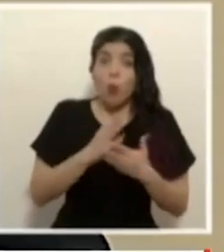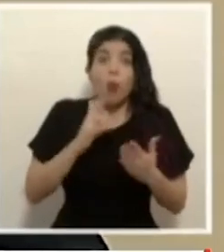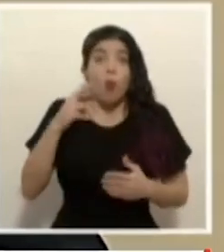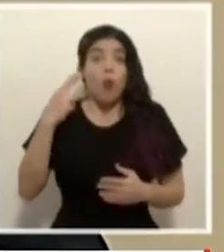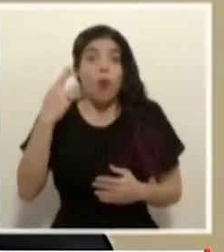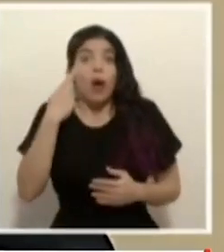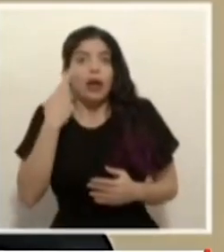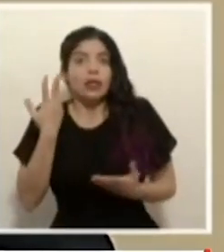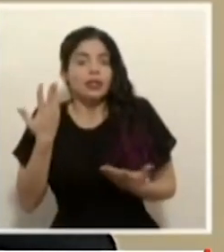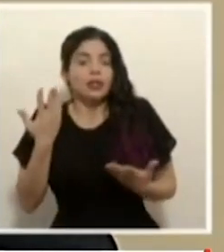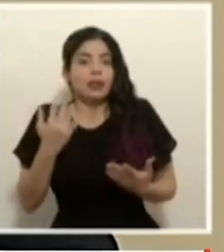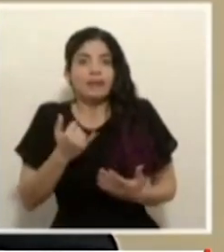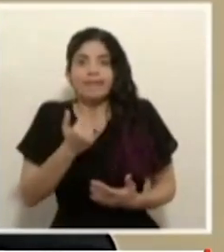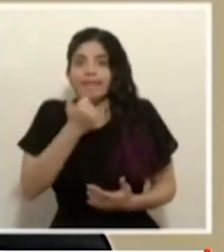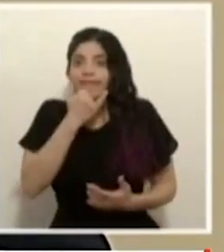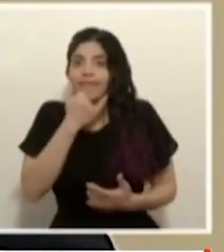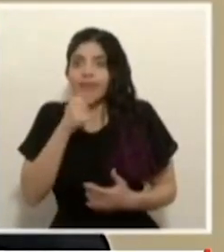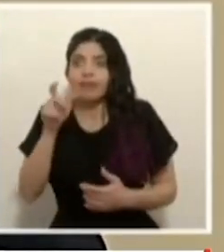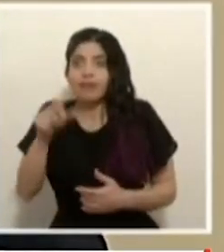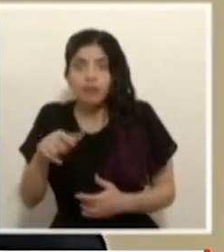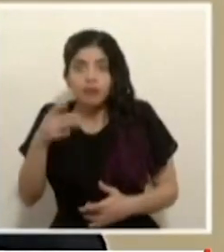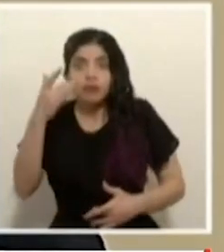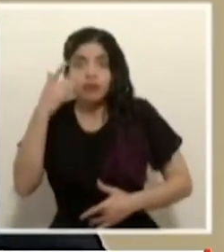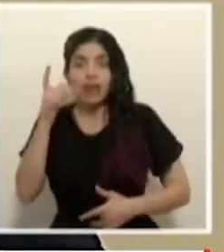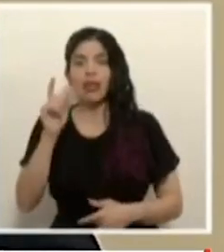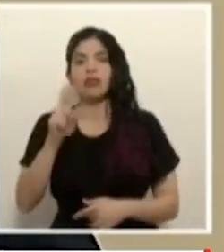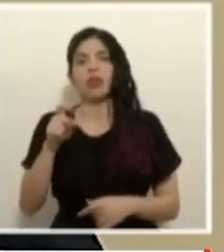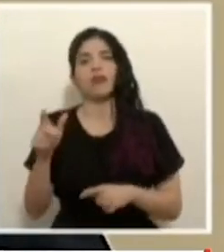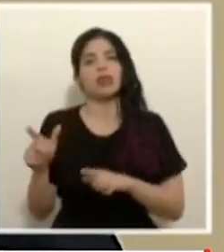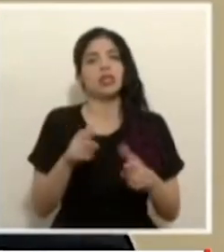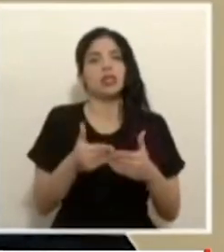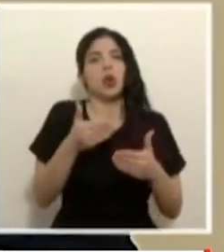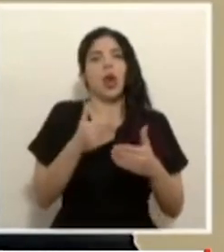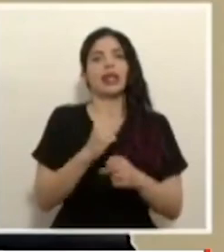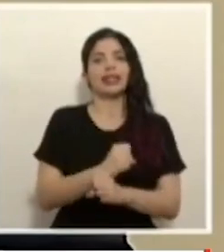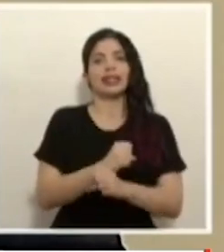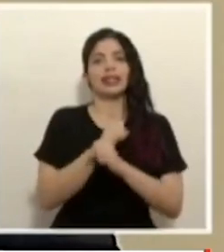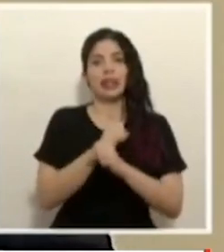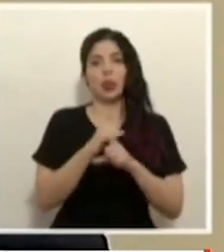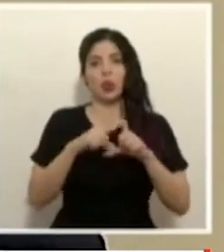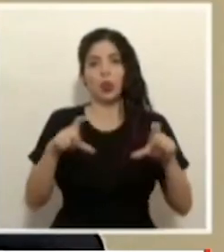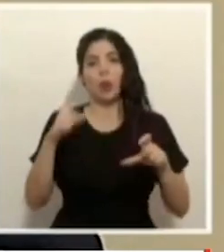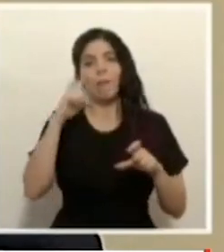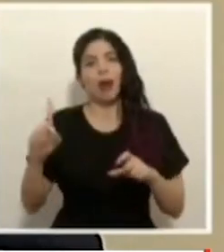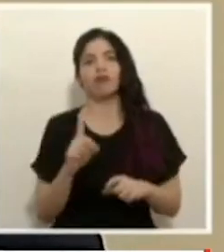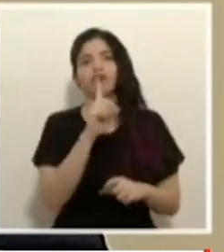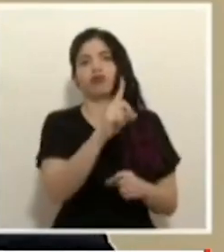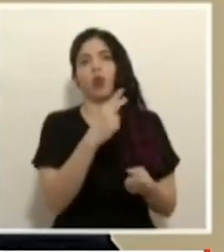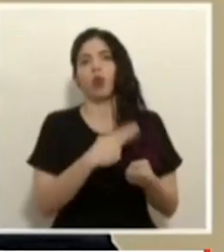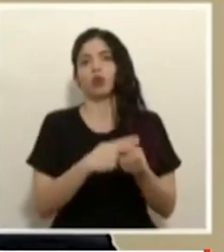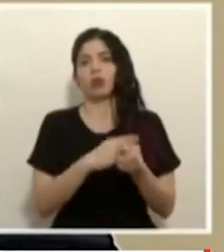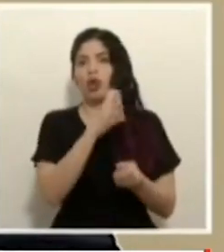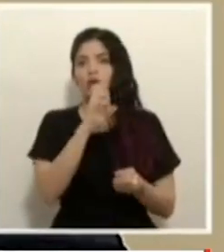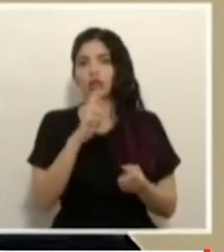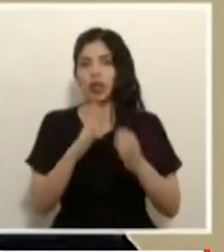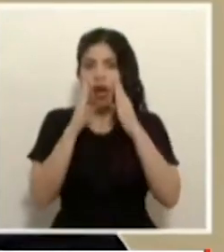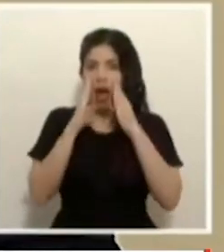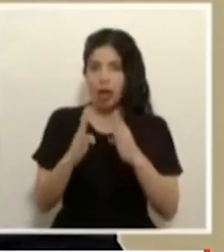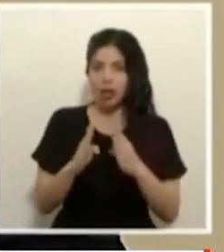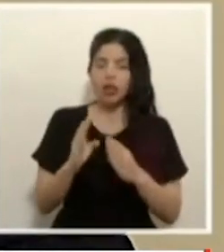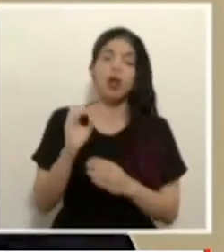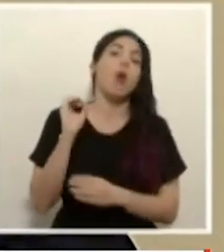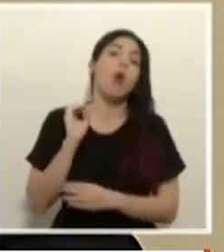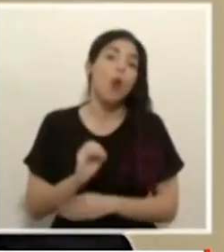estadísticamente fallan tiene que tener un seguro para que pueda recibir atención médica en Costa Rica o